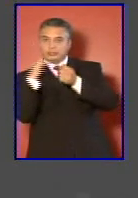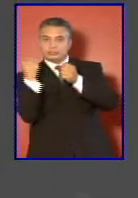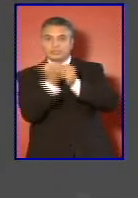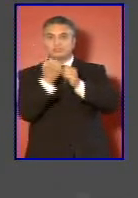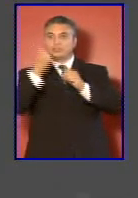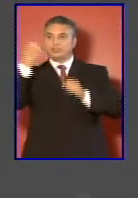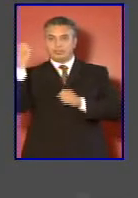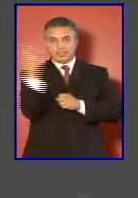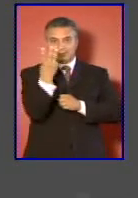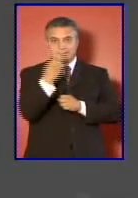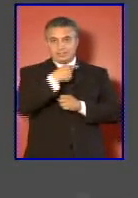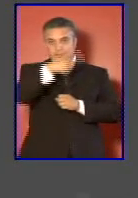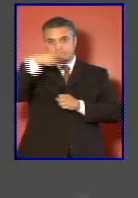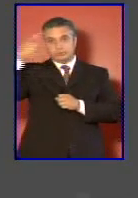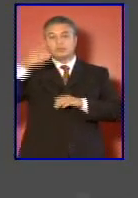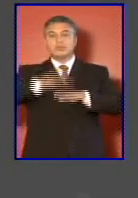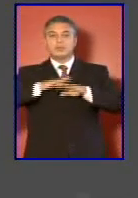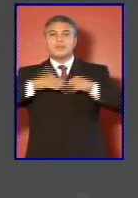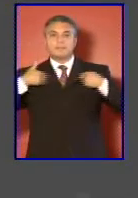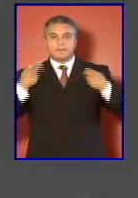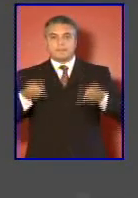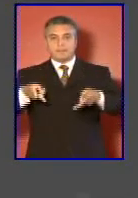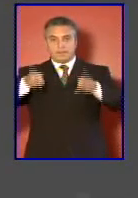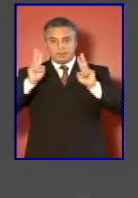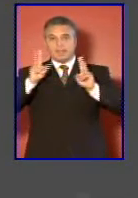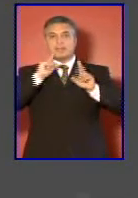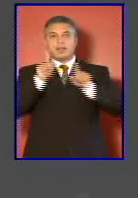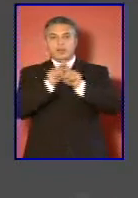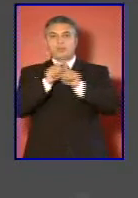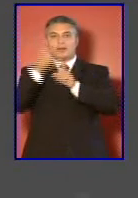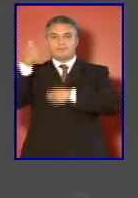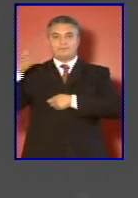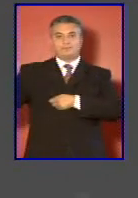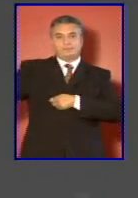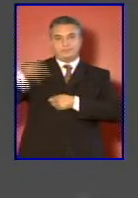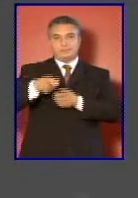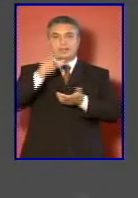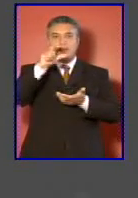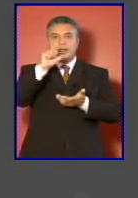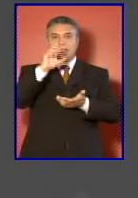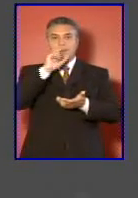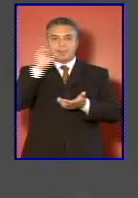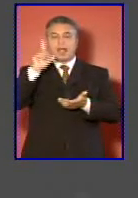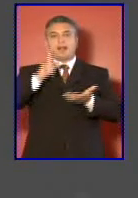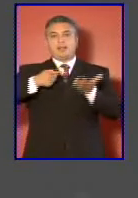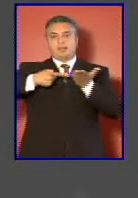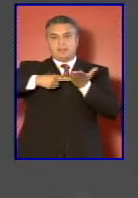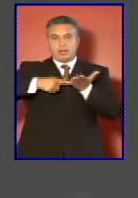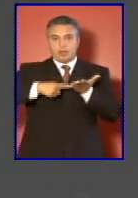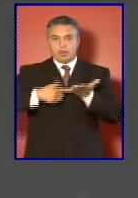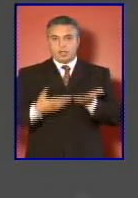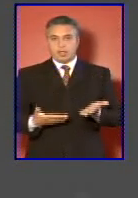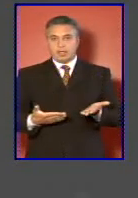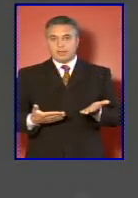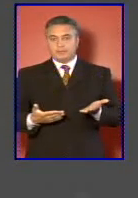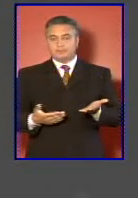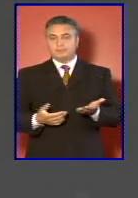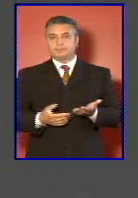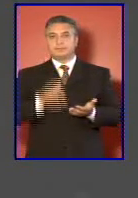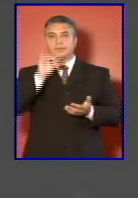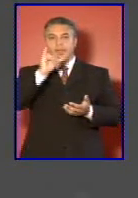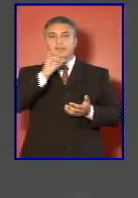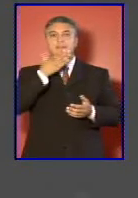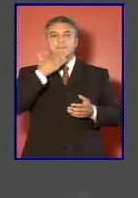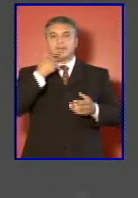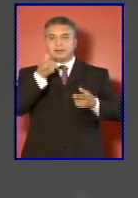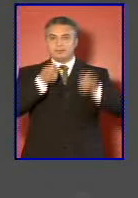que nos permitan inyectar capital tecnología y